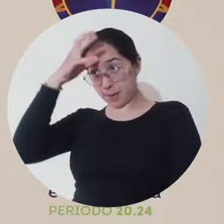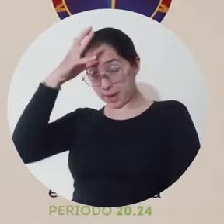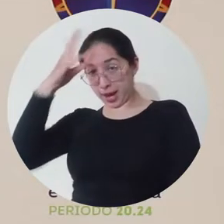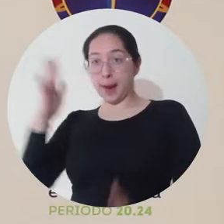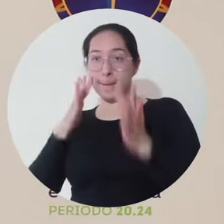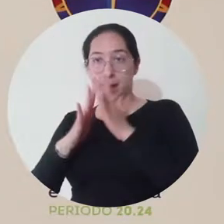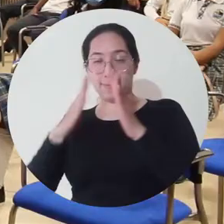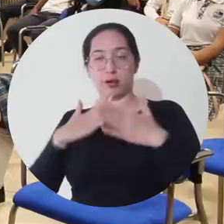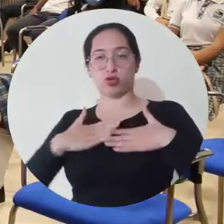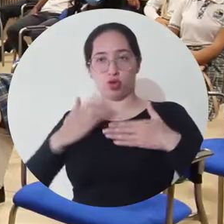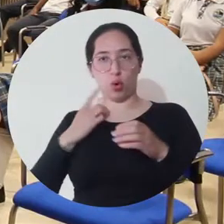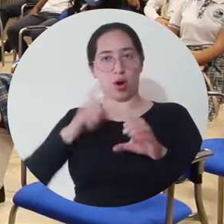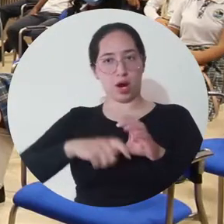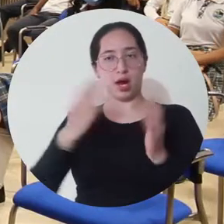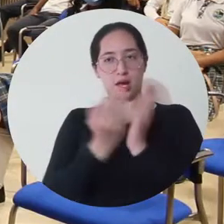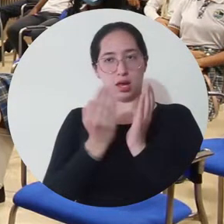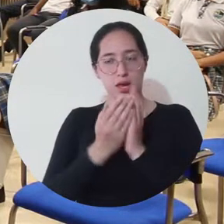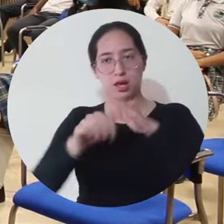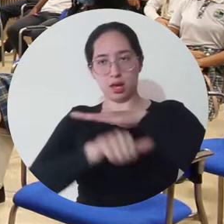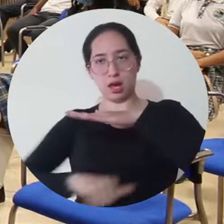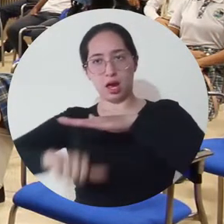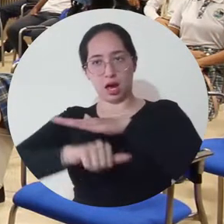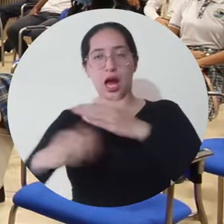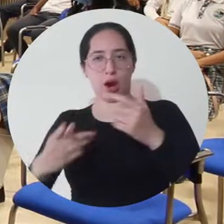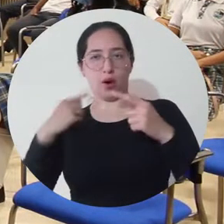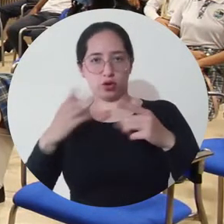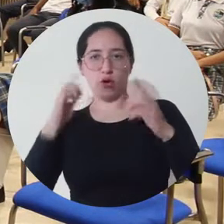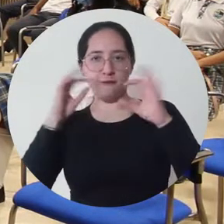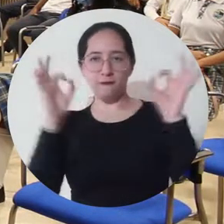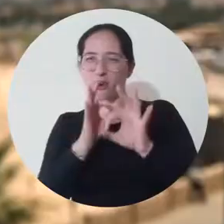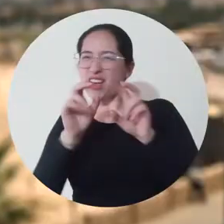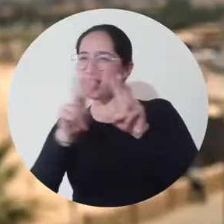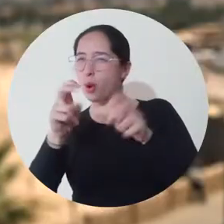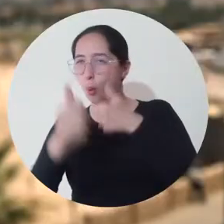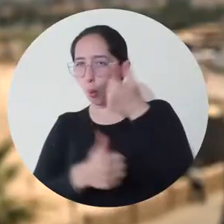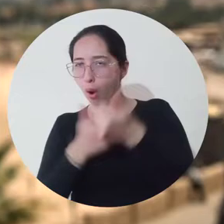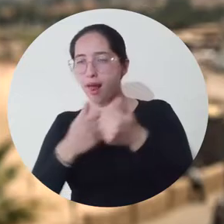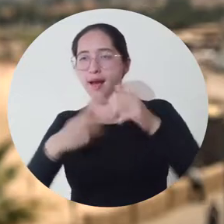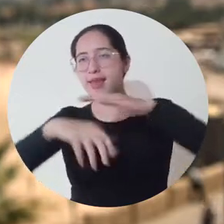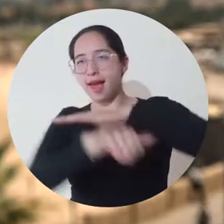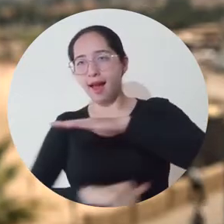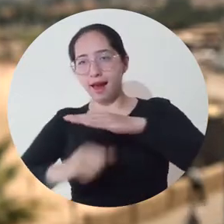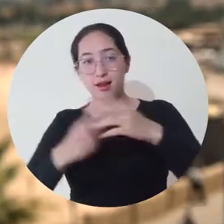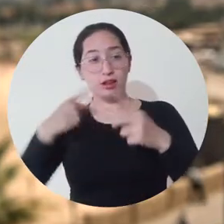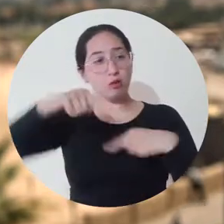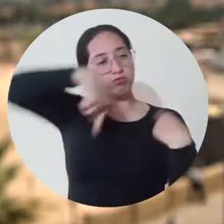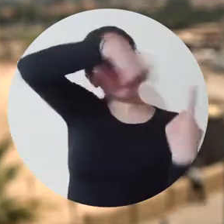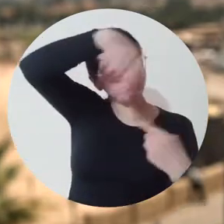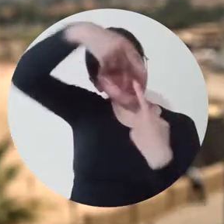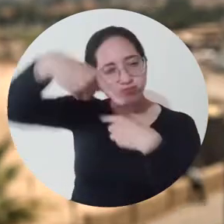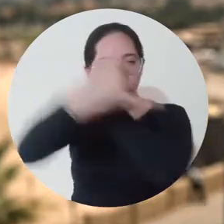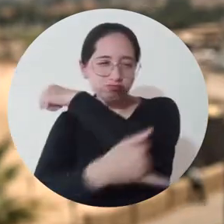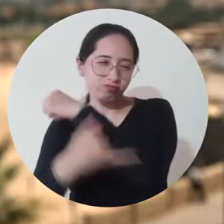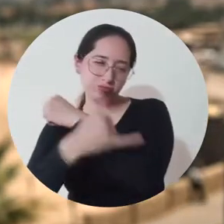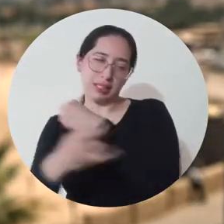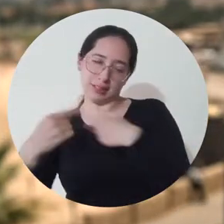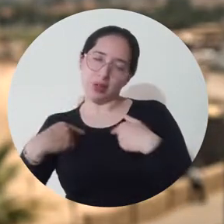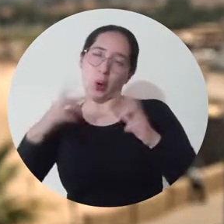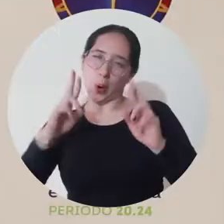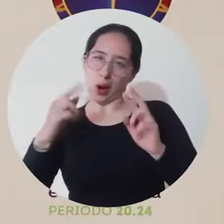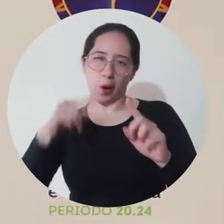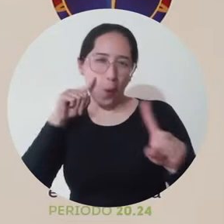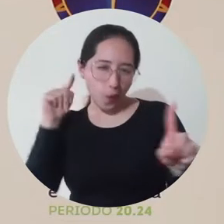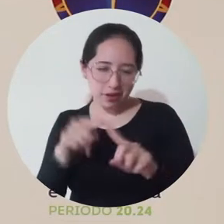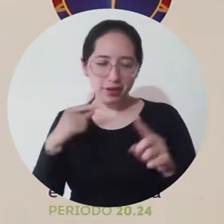acerca del área técnica que estoy desarrollando en estos momentos, que es el turismo, y la verdad es que espero aprender más